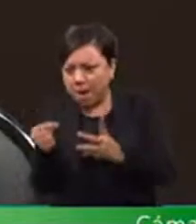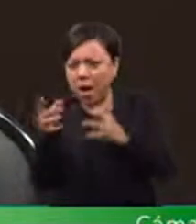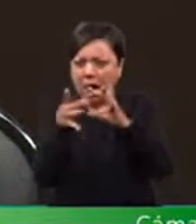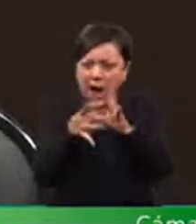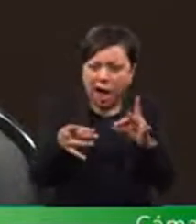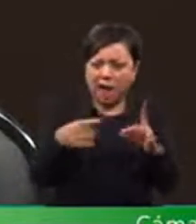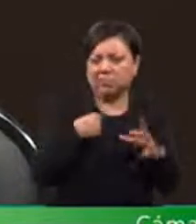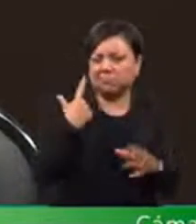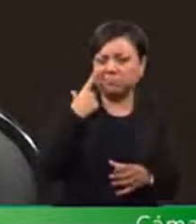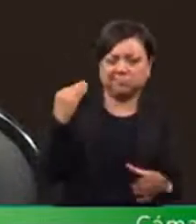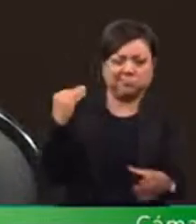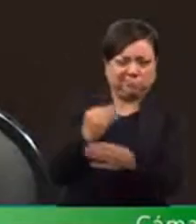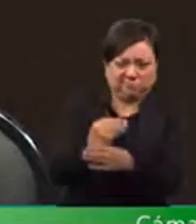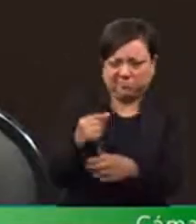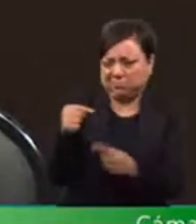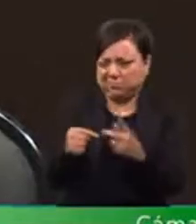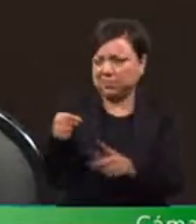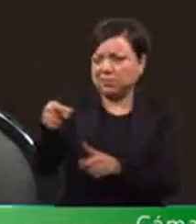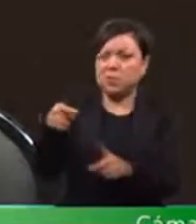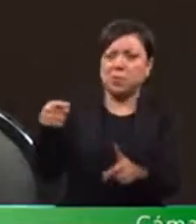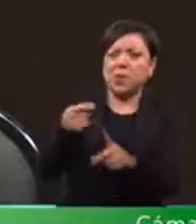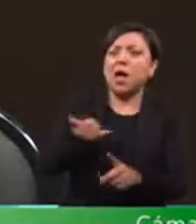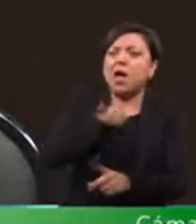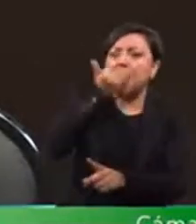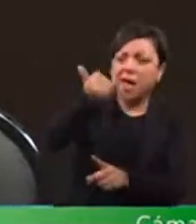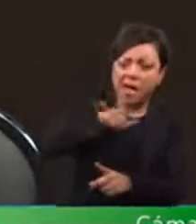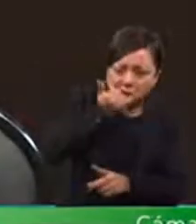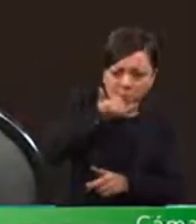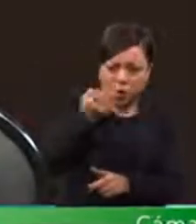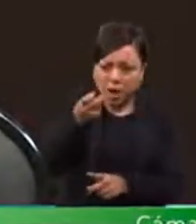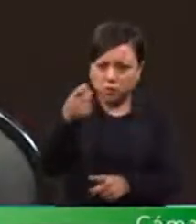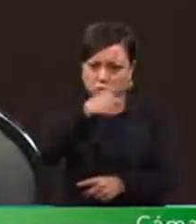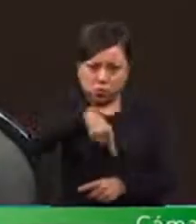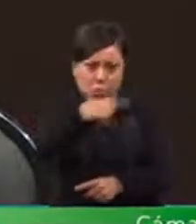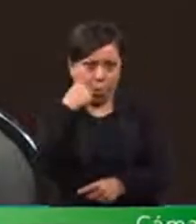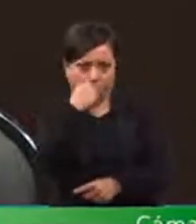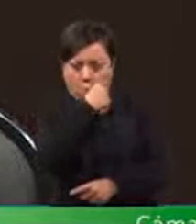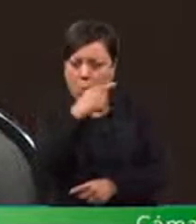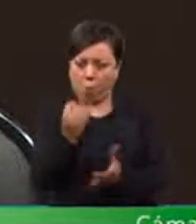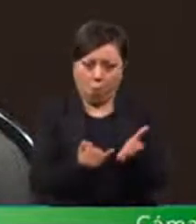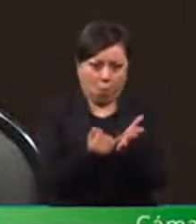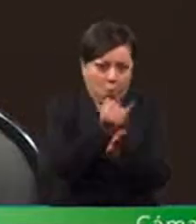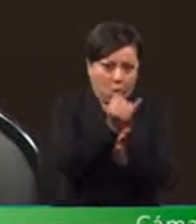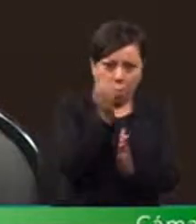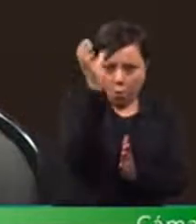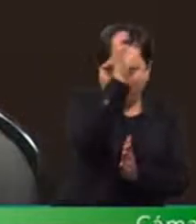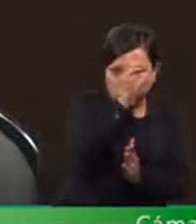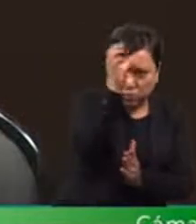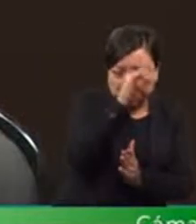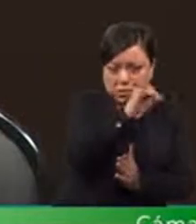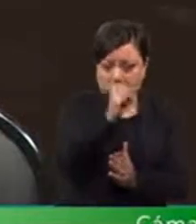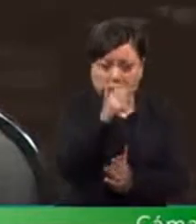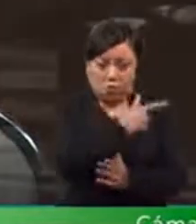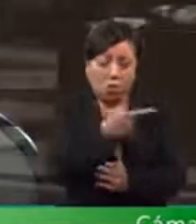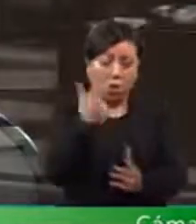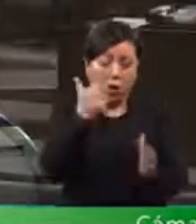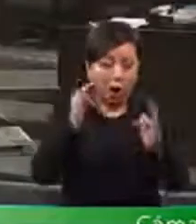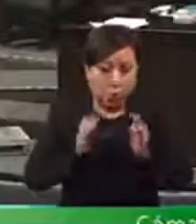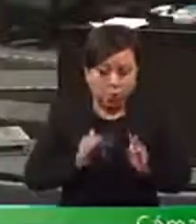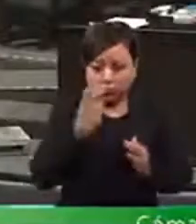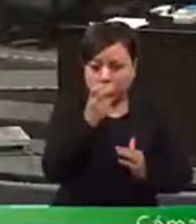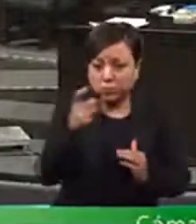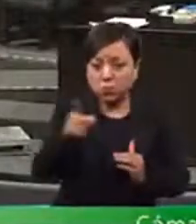y a señalar. Y ustedes lo llevarán en su conciencia. Nosotros nos dedicaremos a defender la grandeza de nuestro pueblo